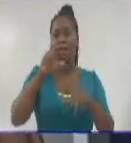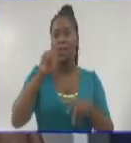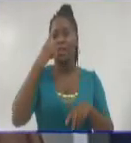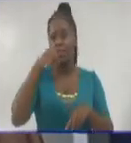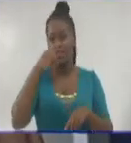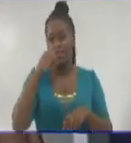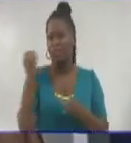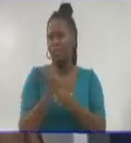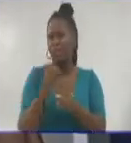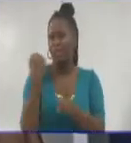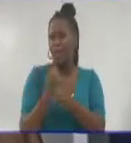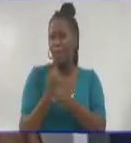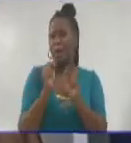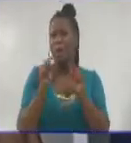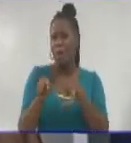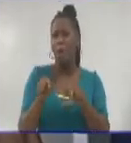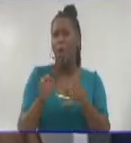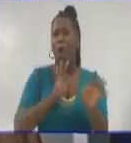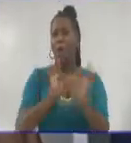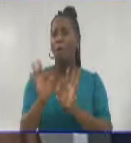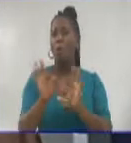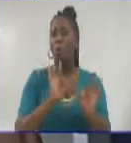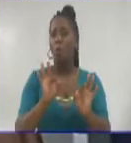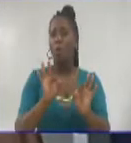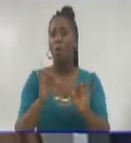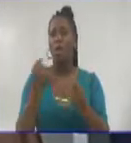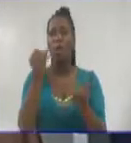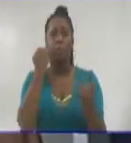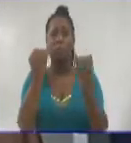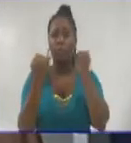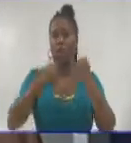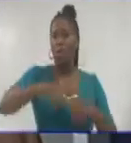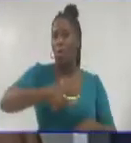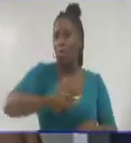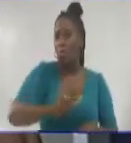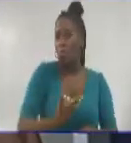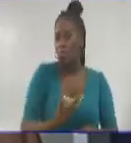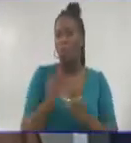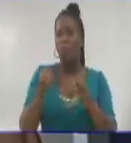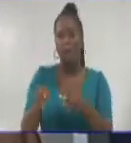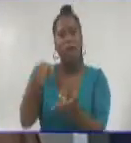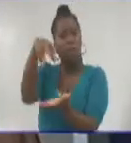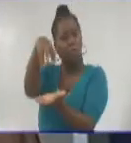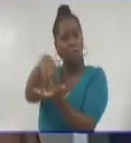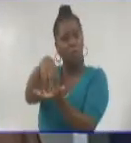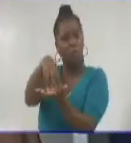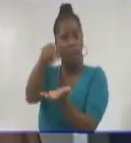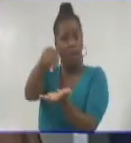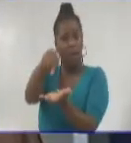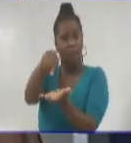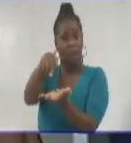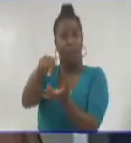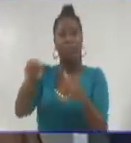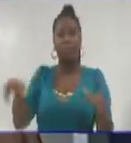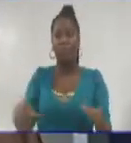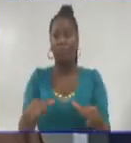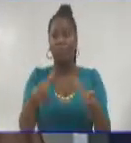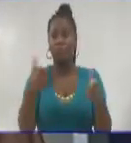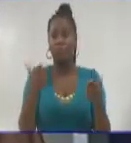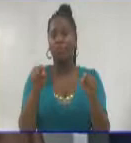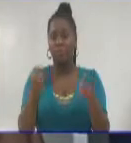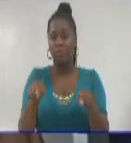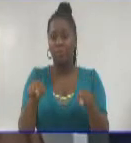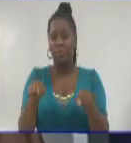labor enfática en la preservación de la identidad y la cultura de dicha región. La institución arribó precisamente